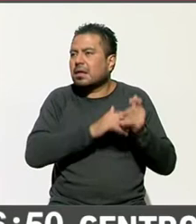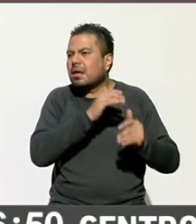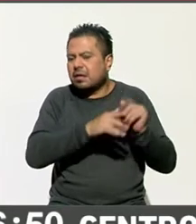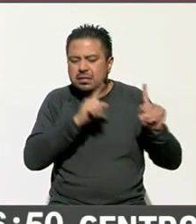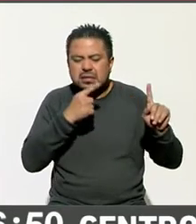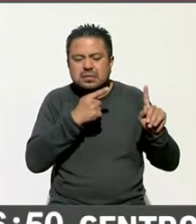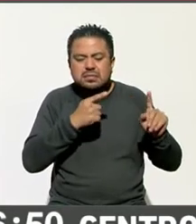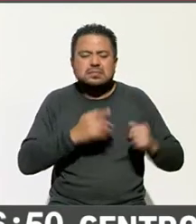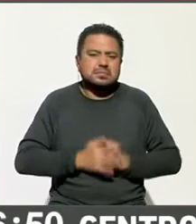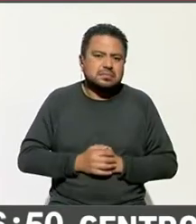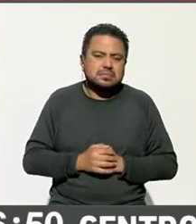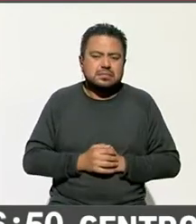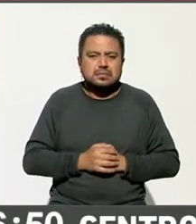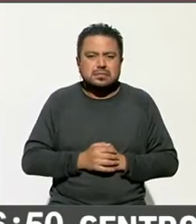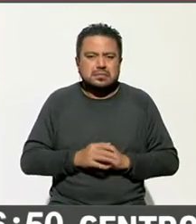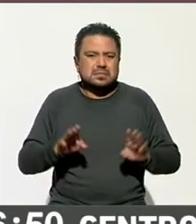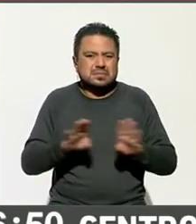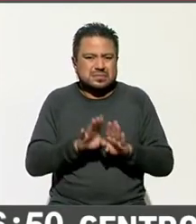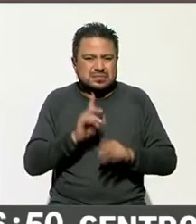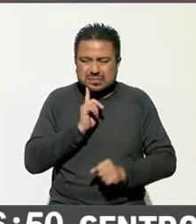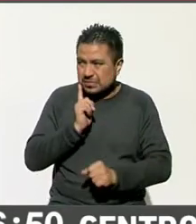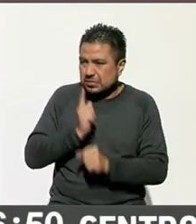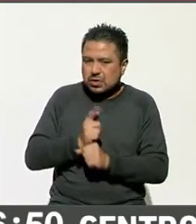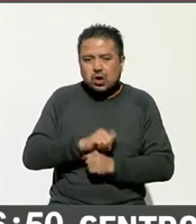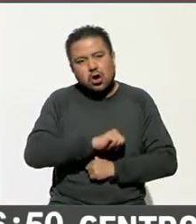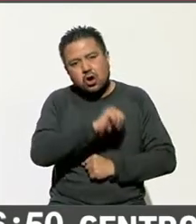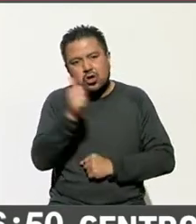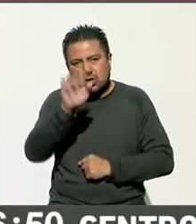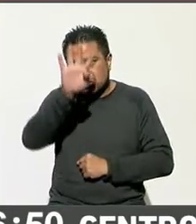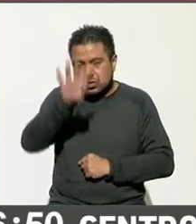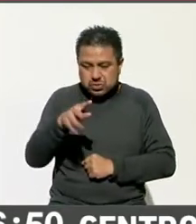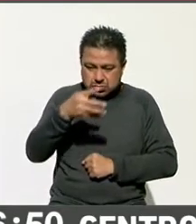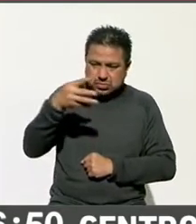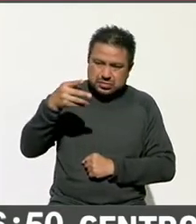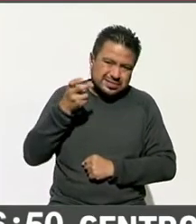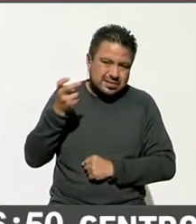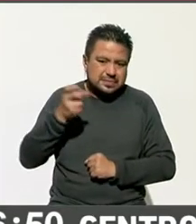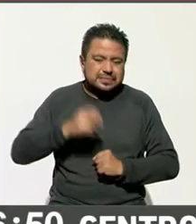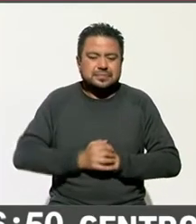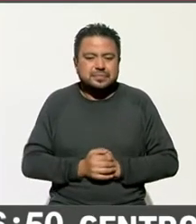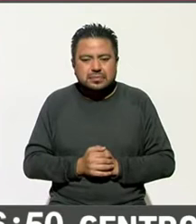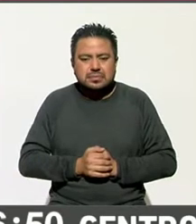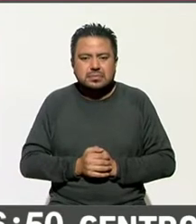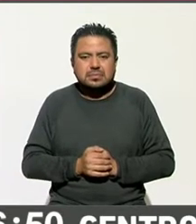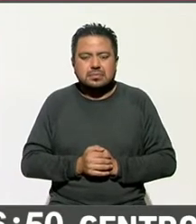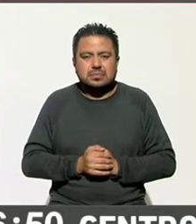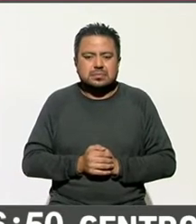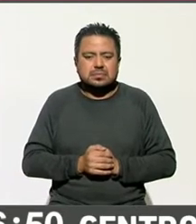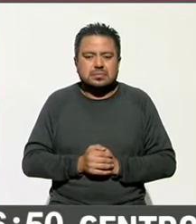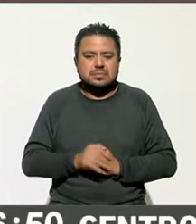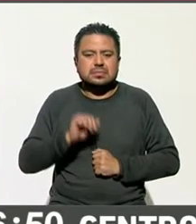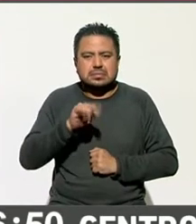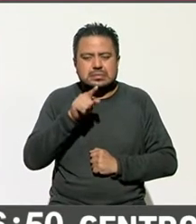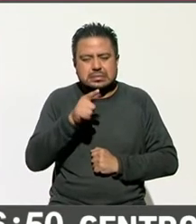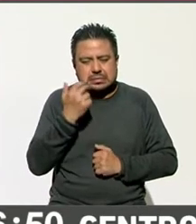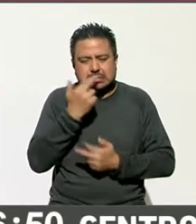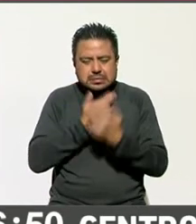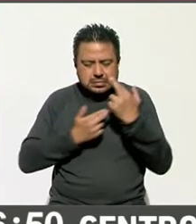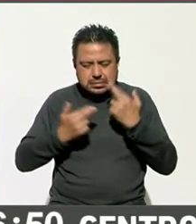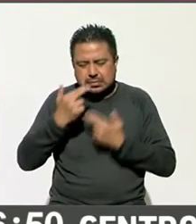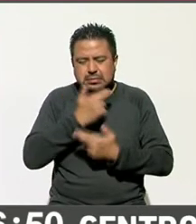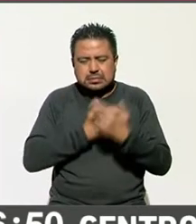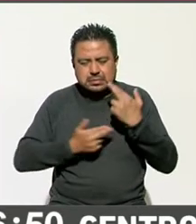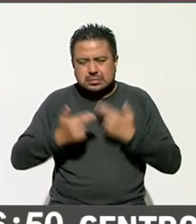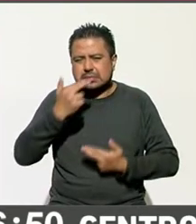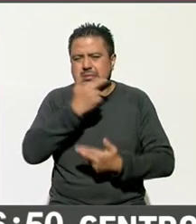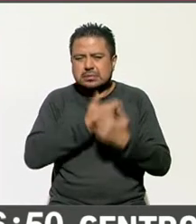como veremos en el siguiente gráfico, si revisas por área de